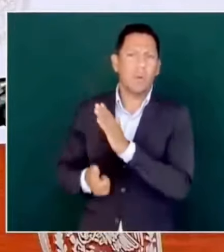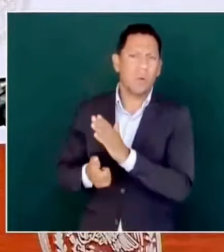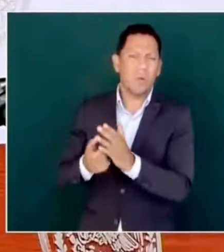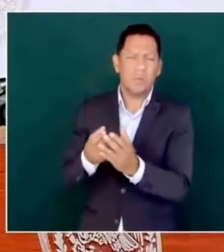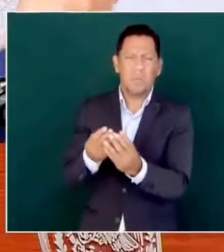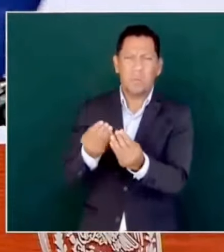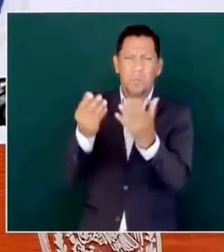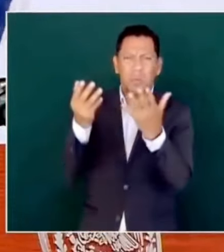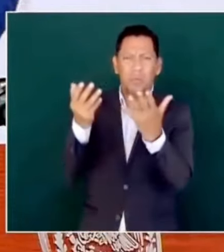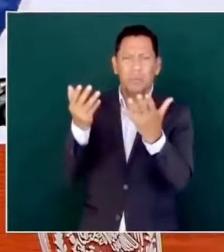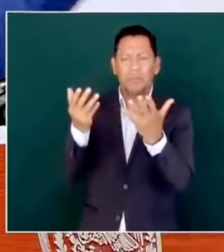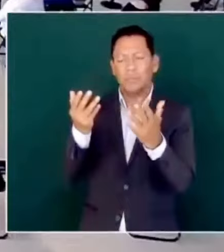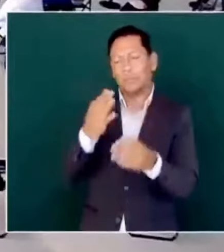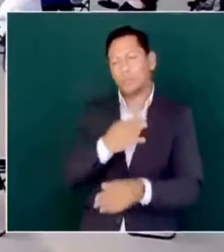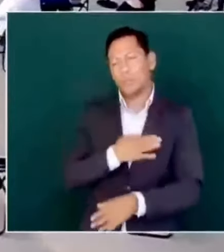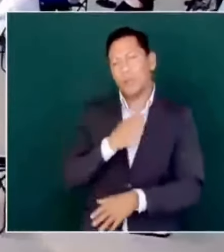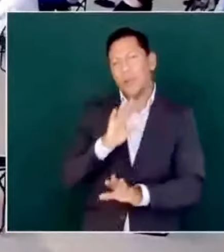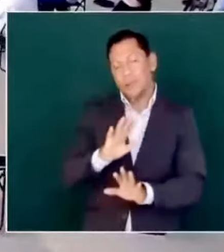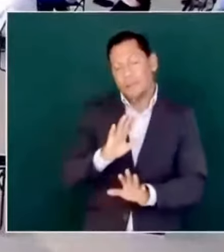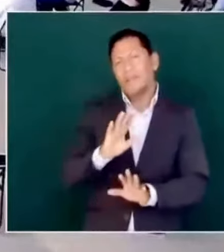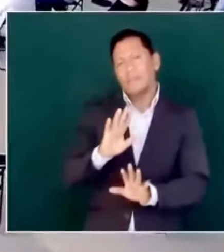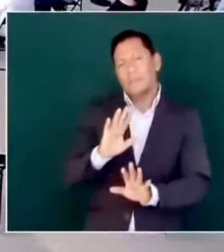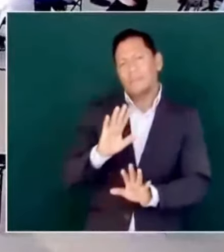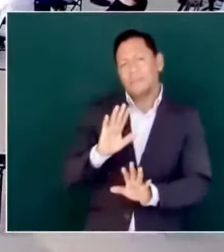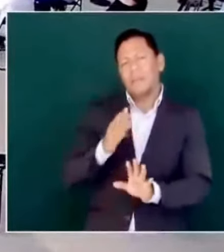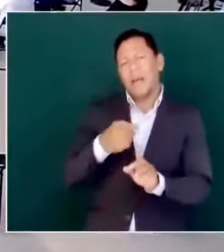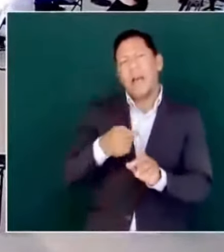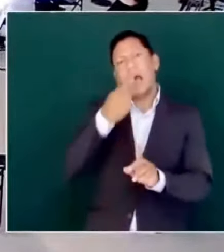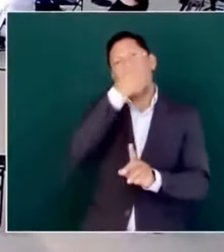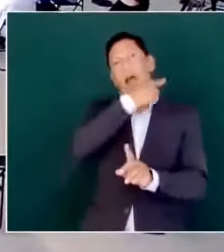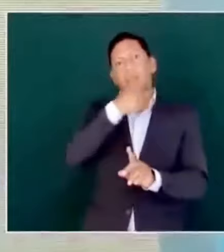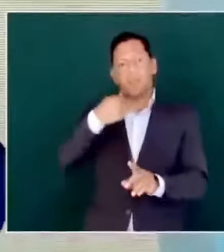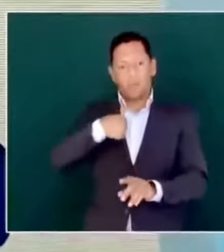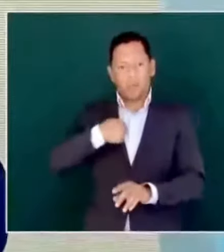Bueno, en ese entonces, ¿cómo gané?